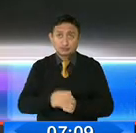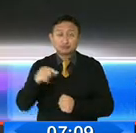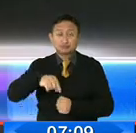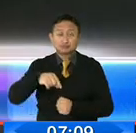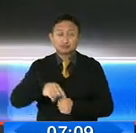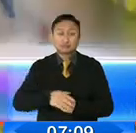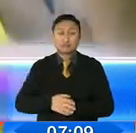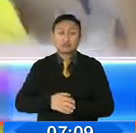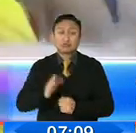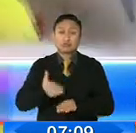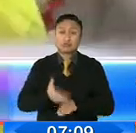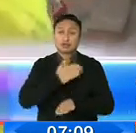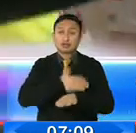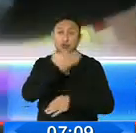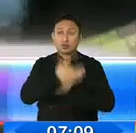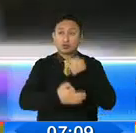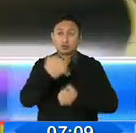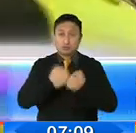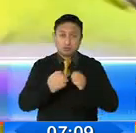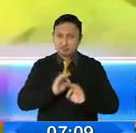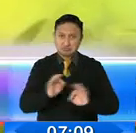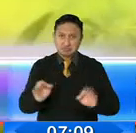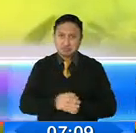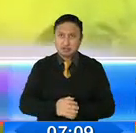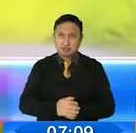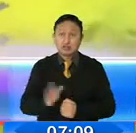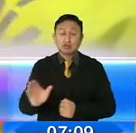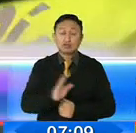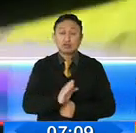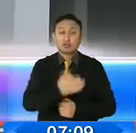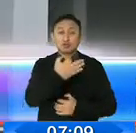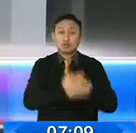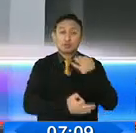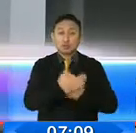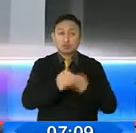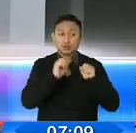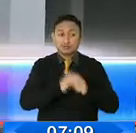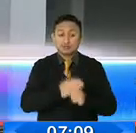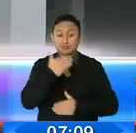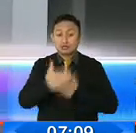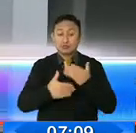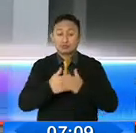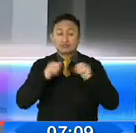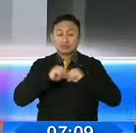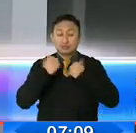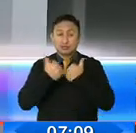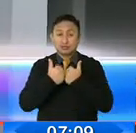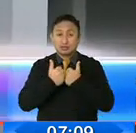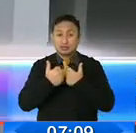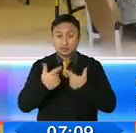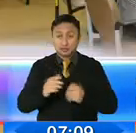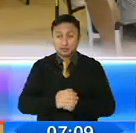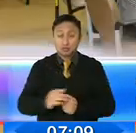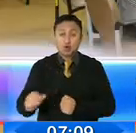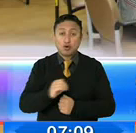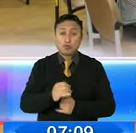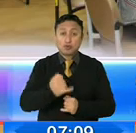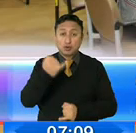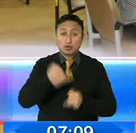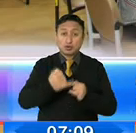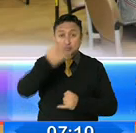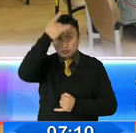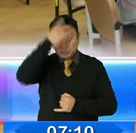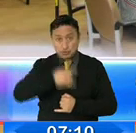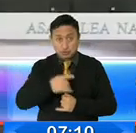de los cuales se le acusa actualmente. Sus procesos judiciales se activarían, de ratificarse su sentencia y llegar a última instancia. Sería